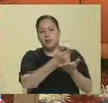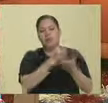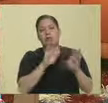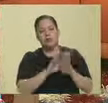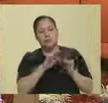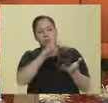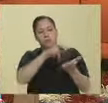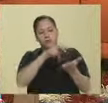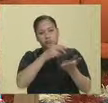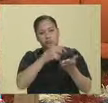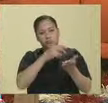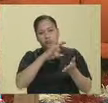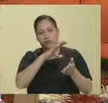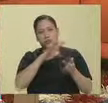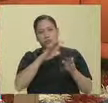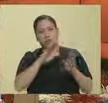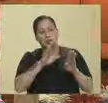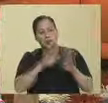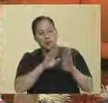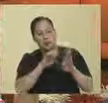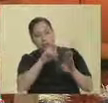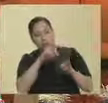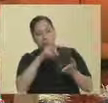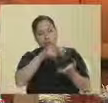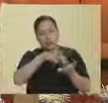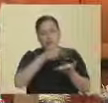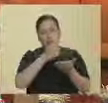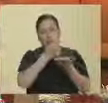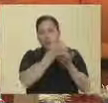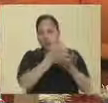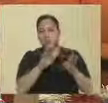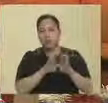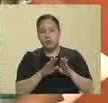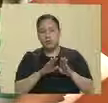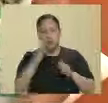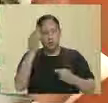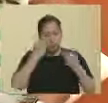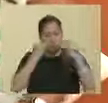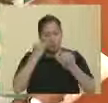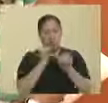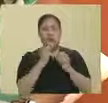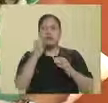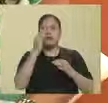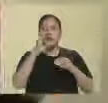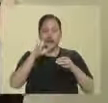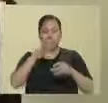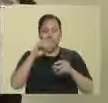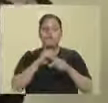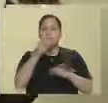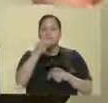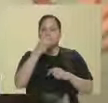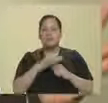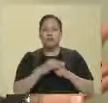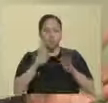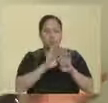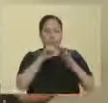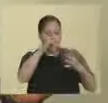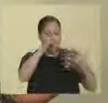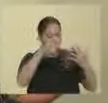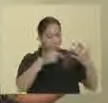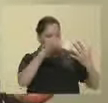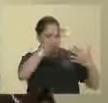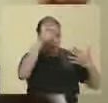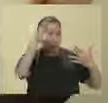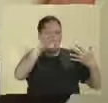caminando y por dónde vamos a hacer el abordaje diagnóstico y de tratamiento. Este es uno de estos diagnósticos que tienes que agarrar todo el universo